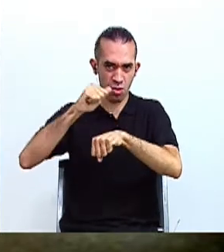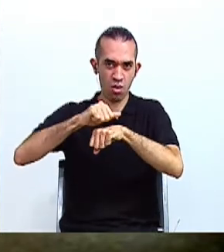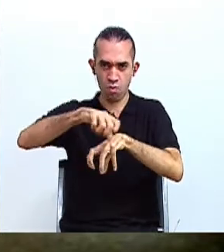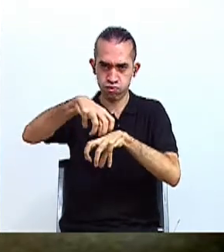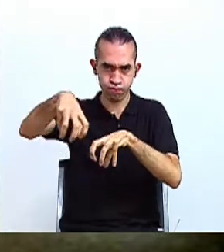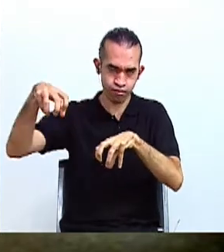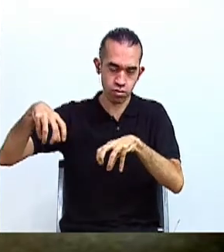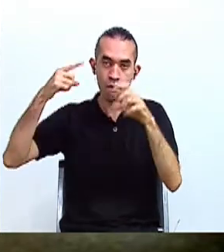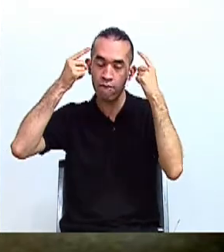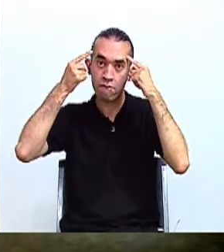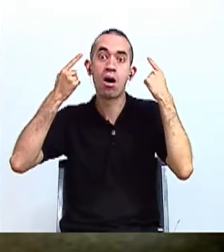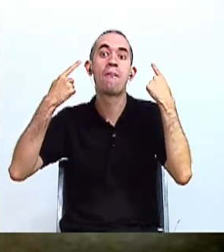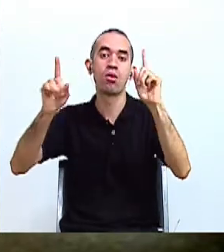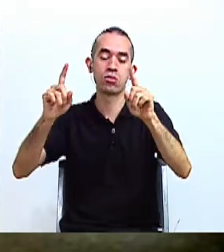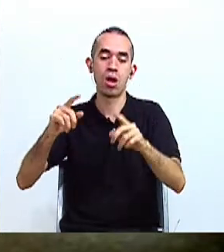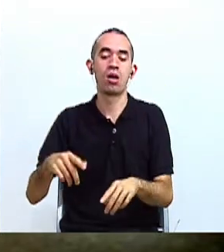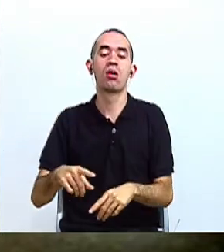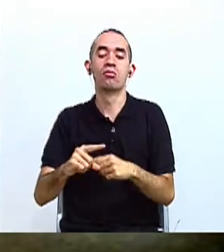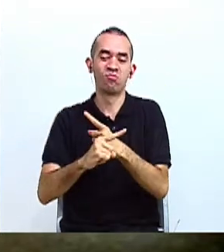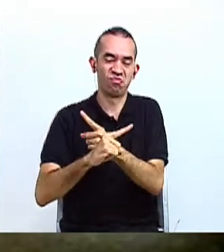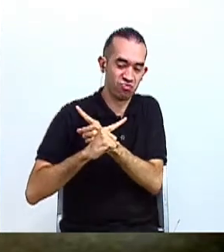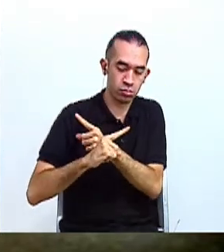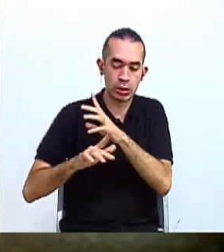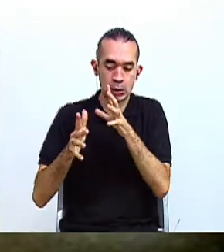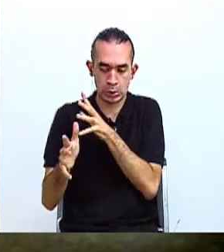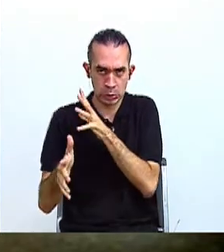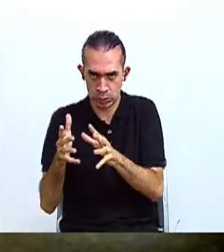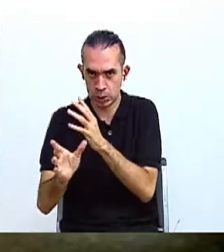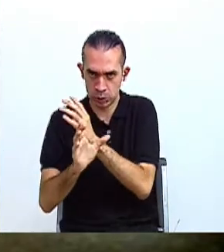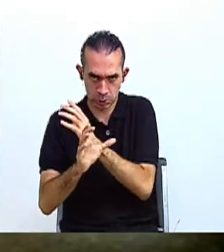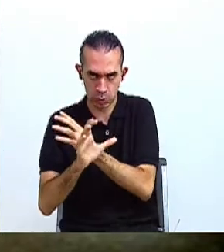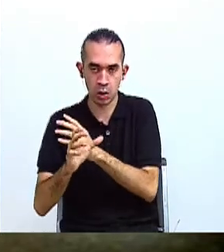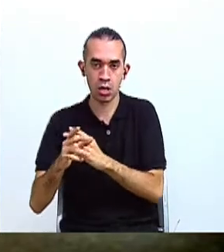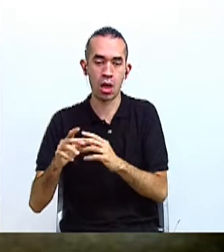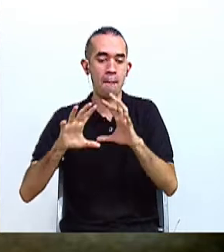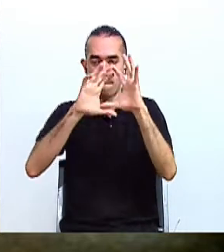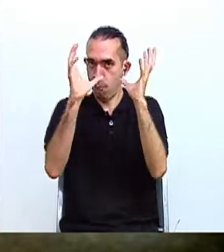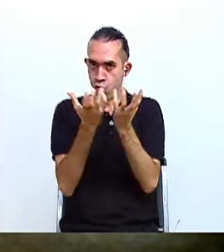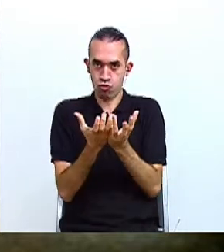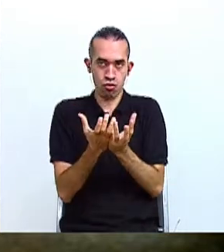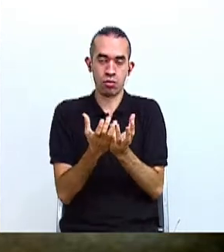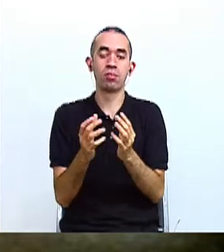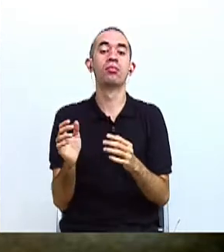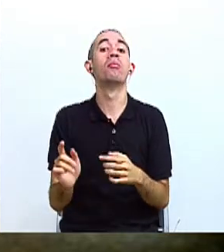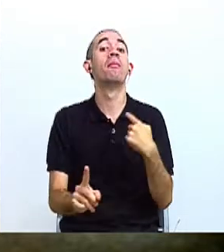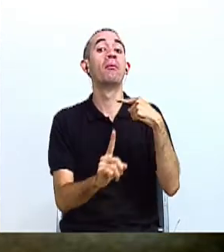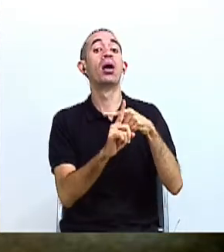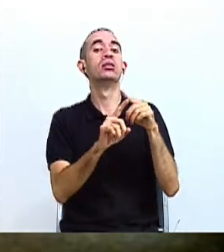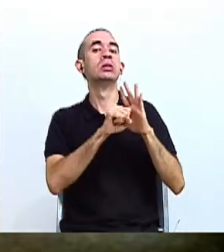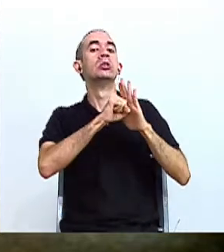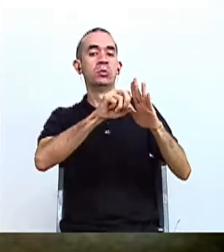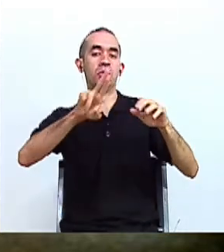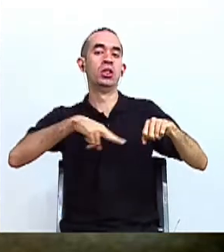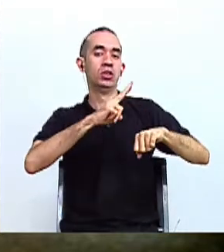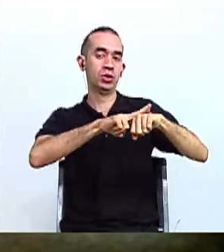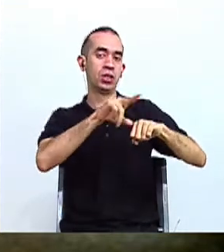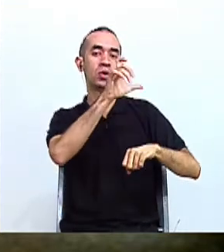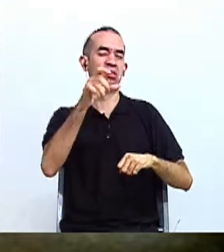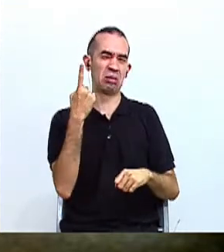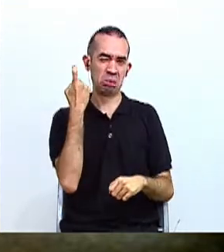reconocidas como Patrimonio de la Humanidad, y recientemente también declaradas Símbolo Nacional de Costa Rica.